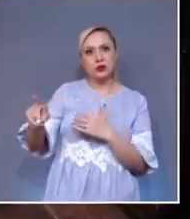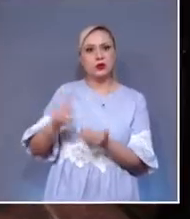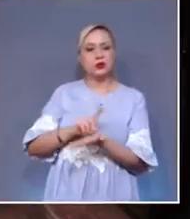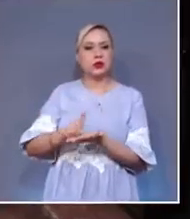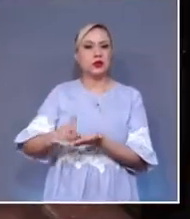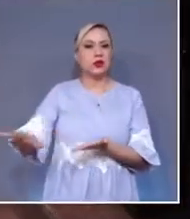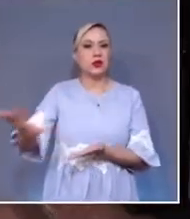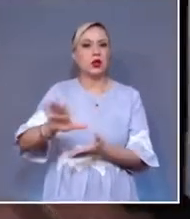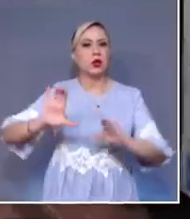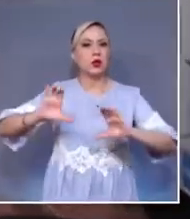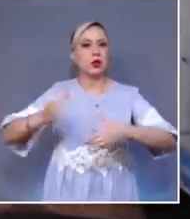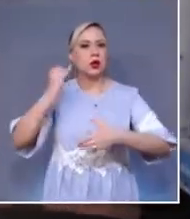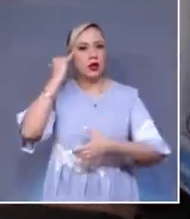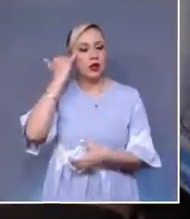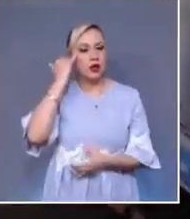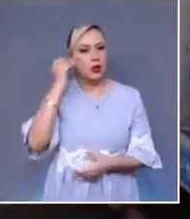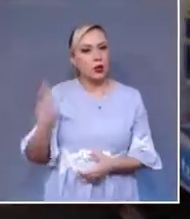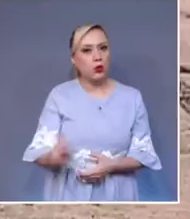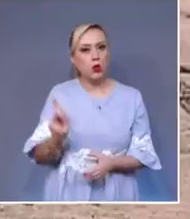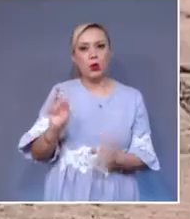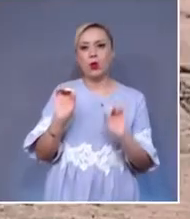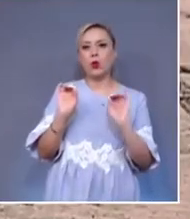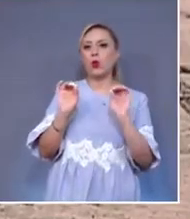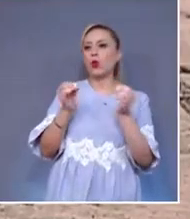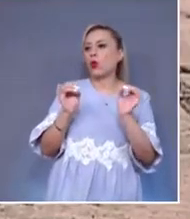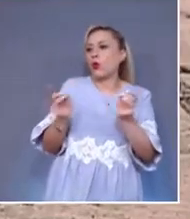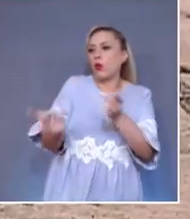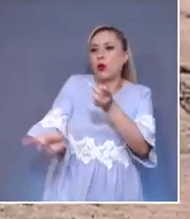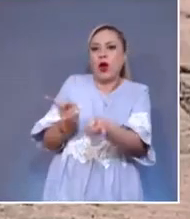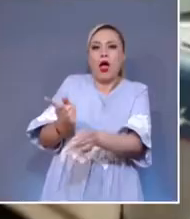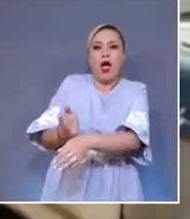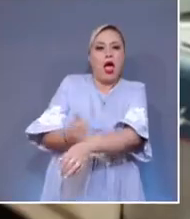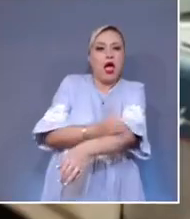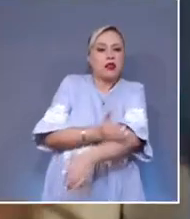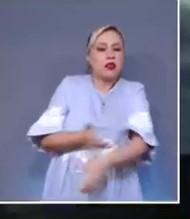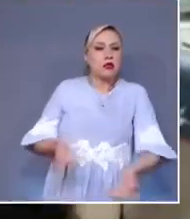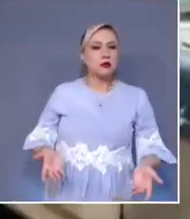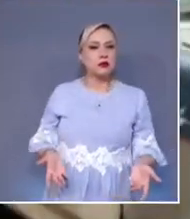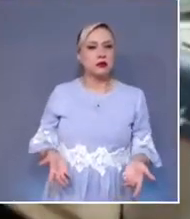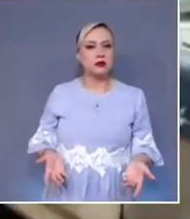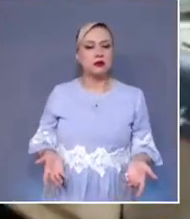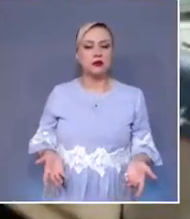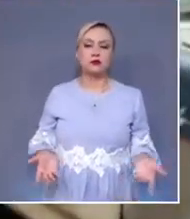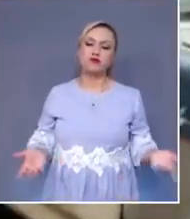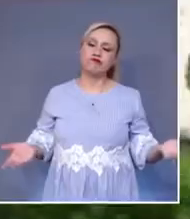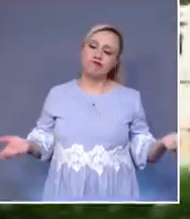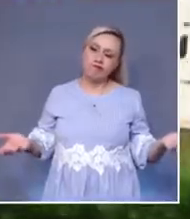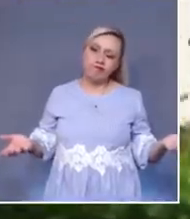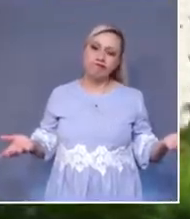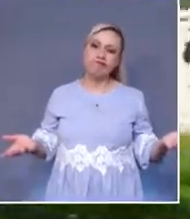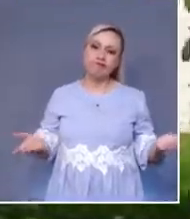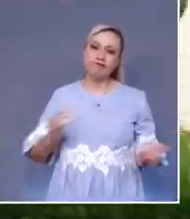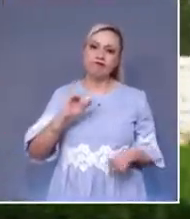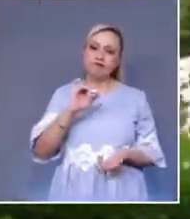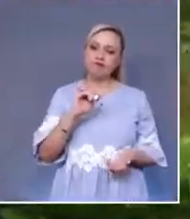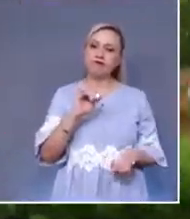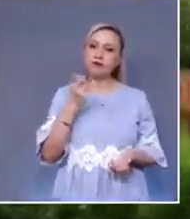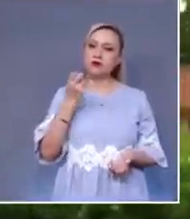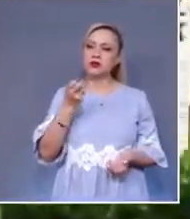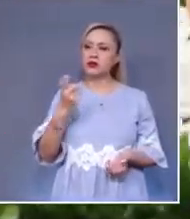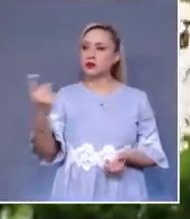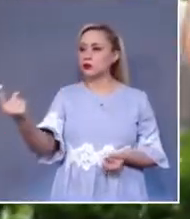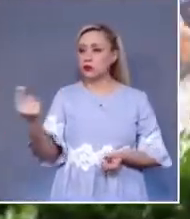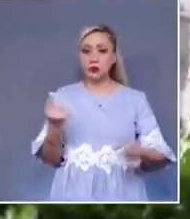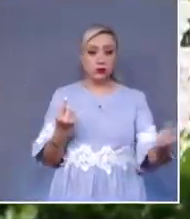haber realizado una consulta previa. Los efectos de la resolución se limitarán a las partes que intervinieron en la controversia,